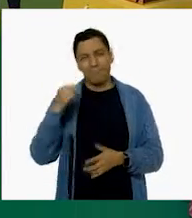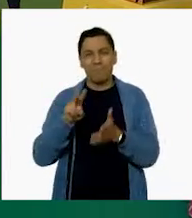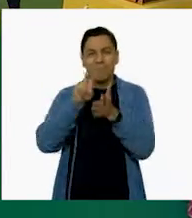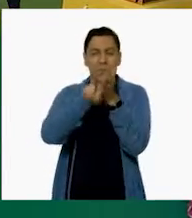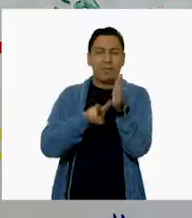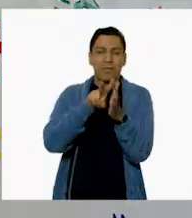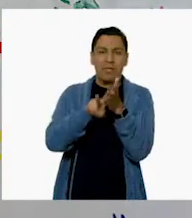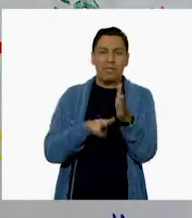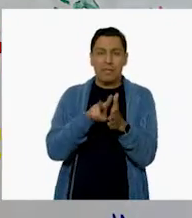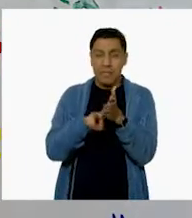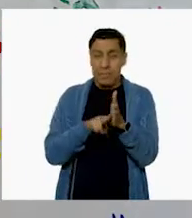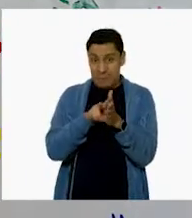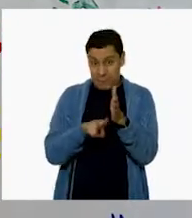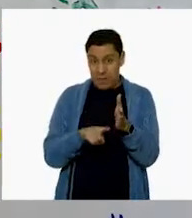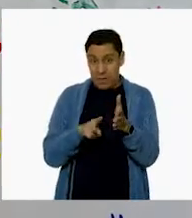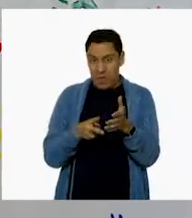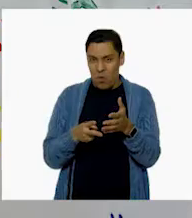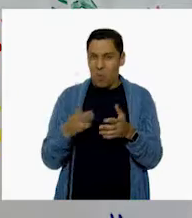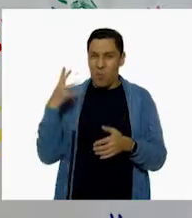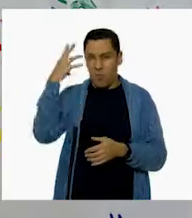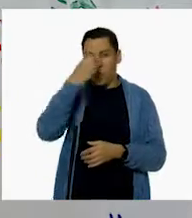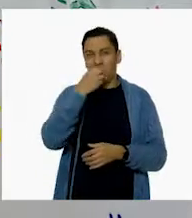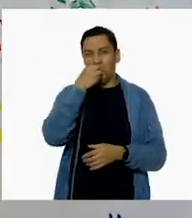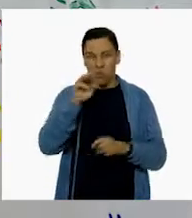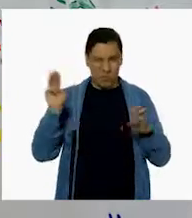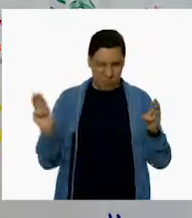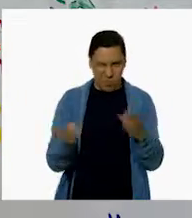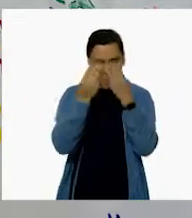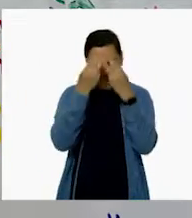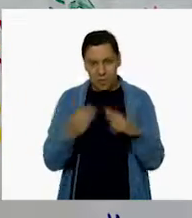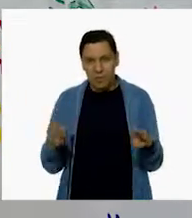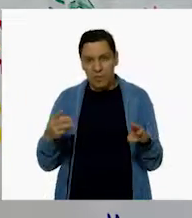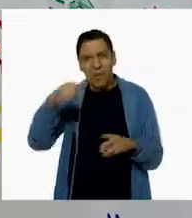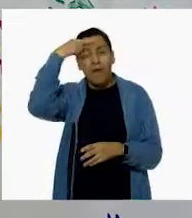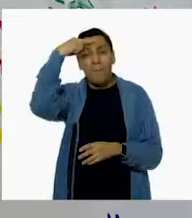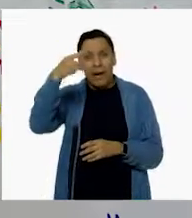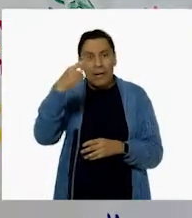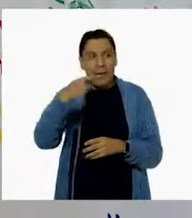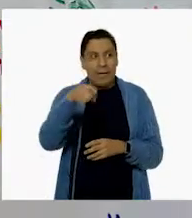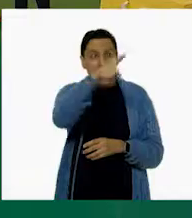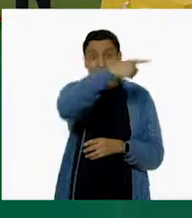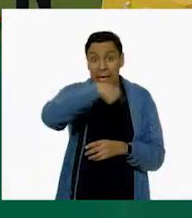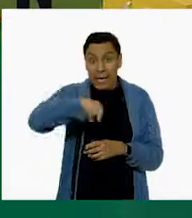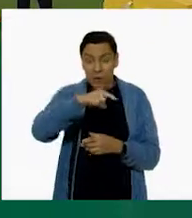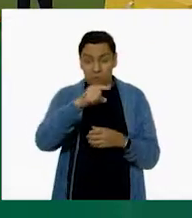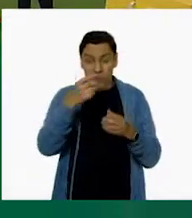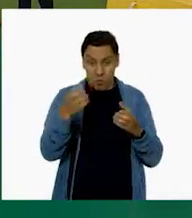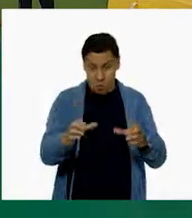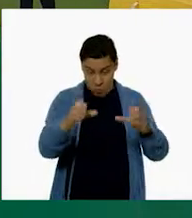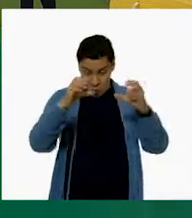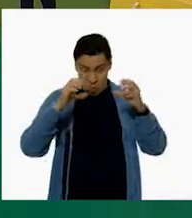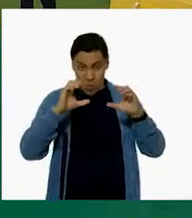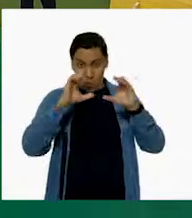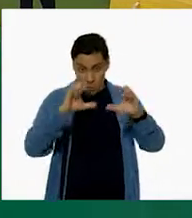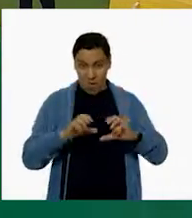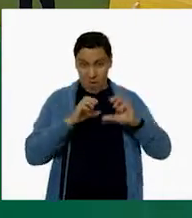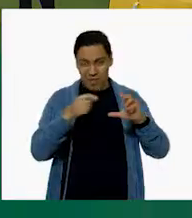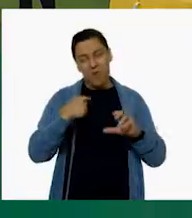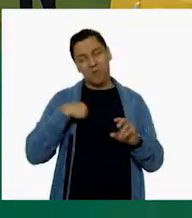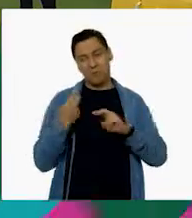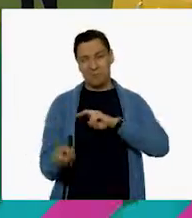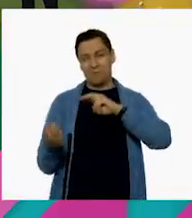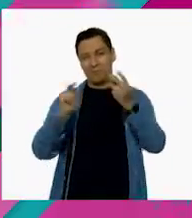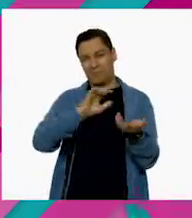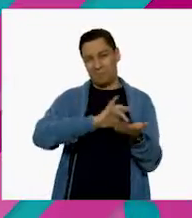de Jimenita y Cupertino que nos ayudaron a agradecer a las personas que nos cuidan. Sí. ¡Vamos! ¿Vamos a verlo?